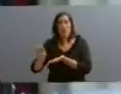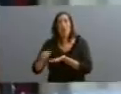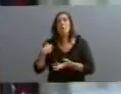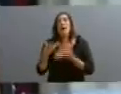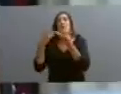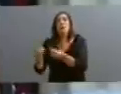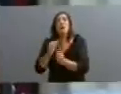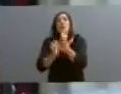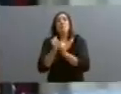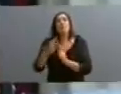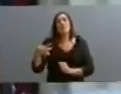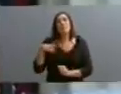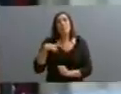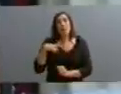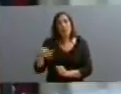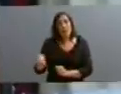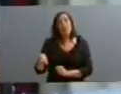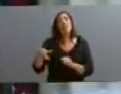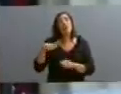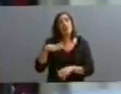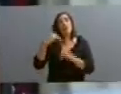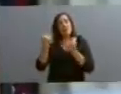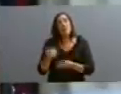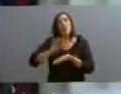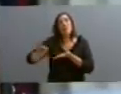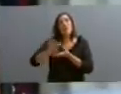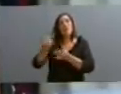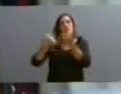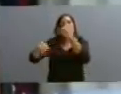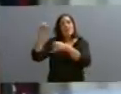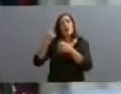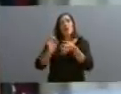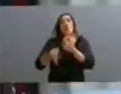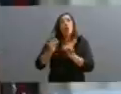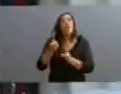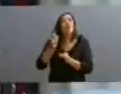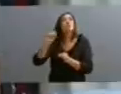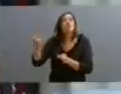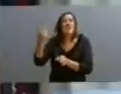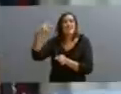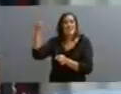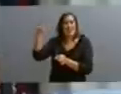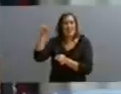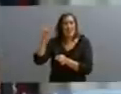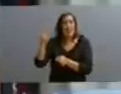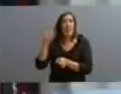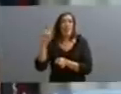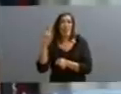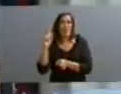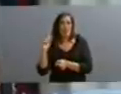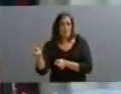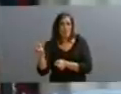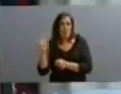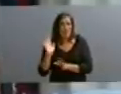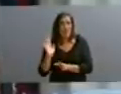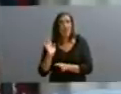las empresas privadas que seguían teniendo deudas financieras en moneda extranjera, especialmente en dólares, y